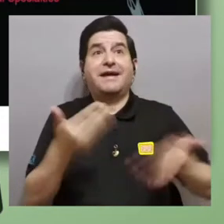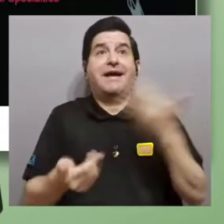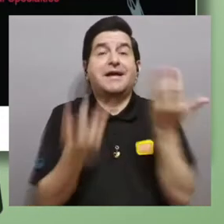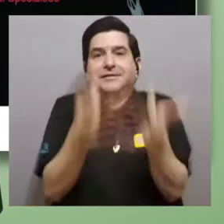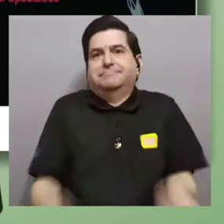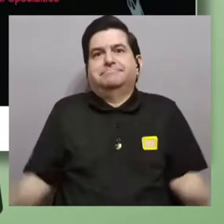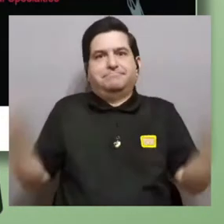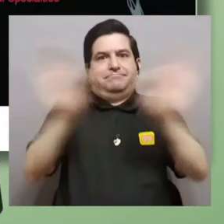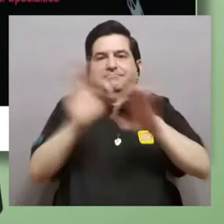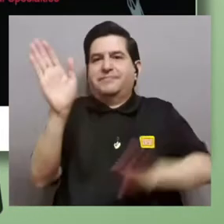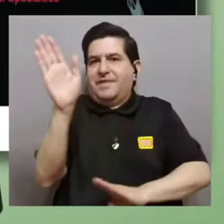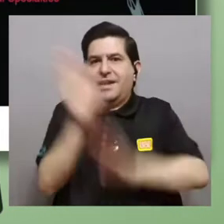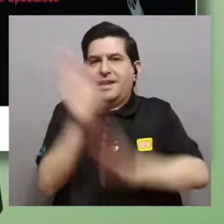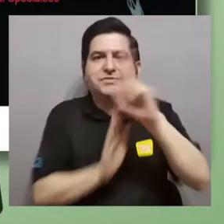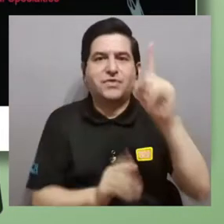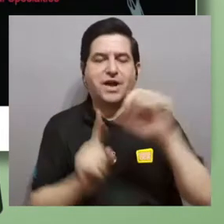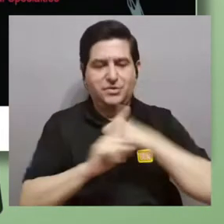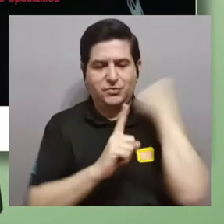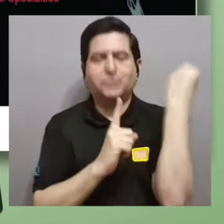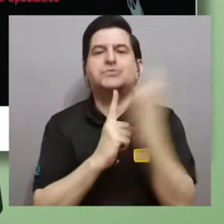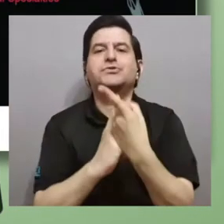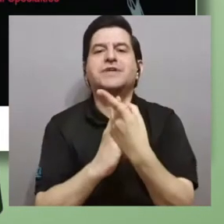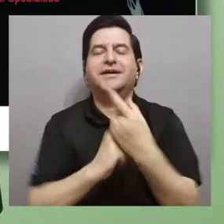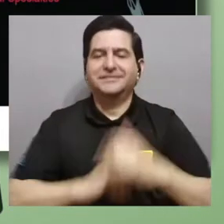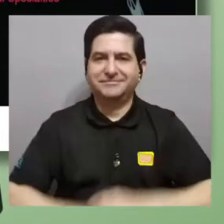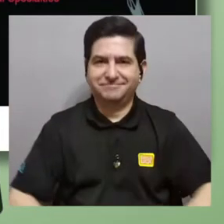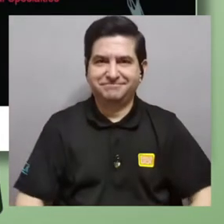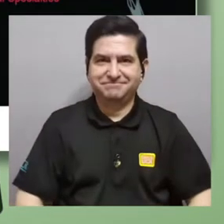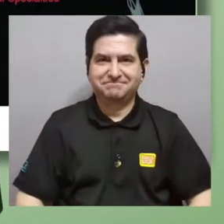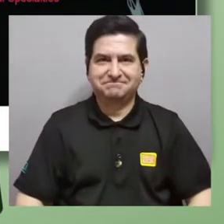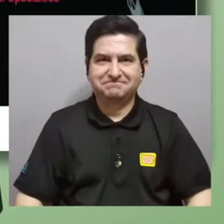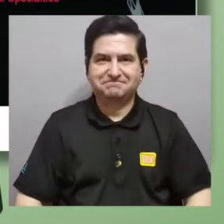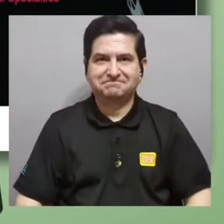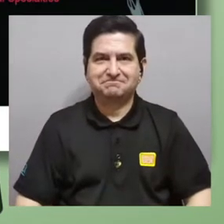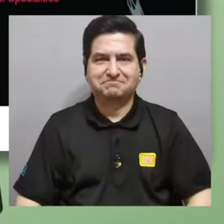prácticamente fundamentales para el desarrollo de una sociedad.